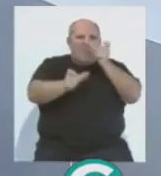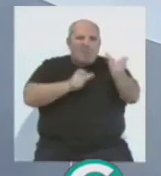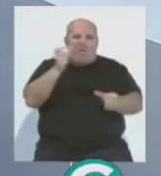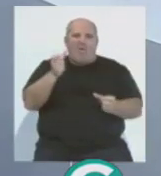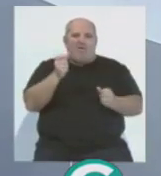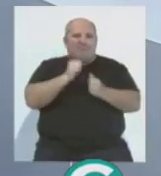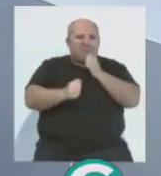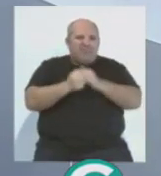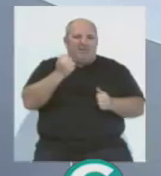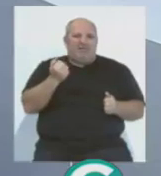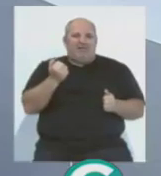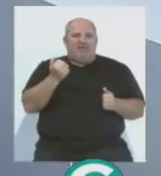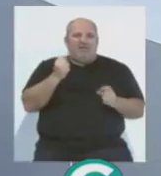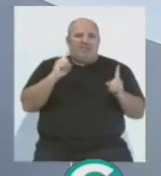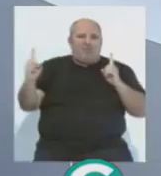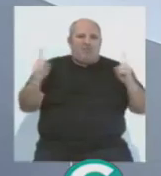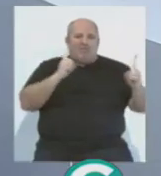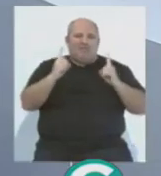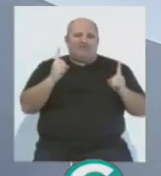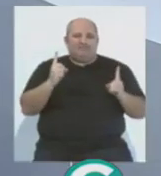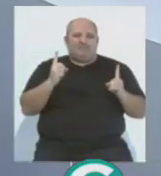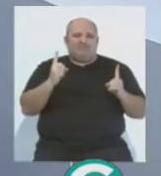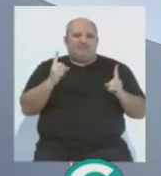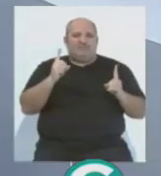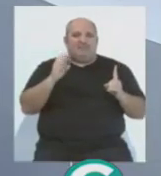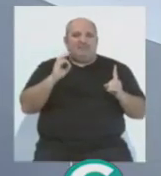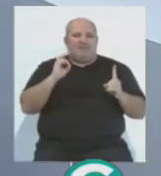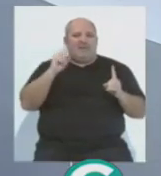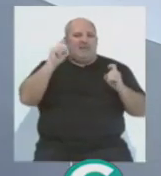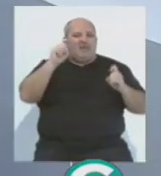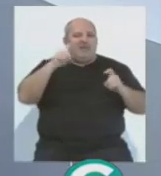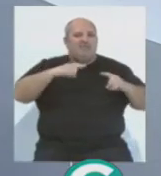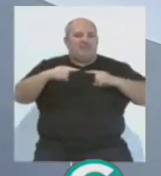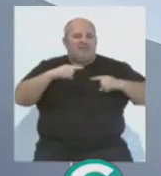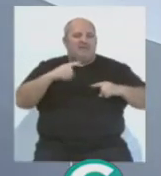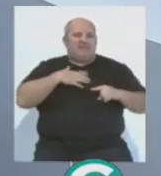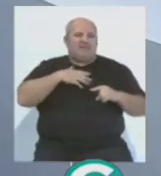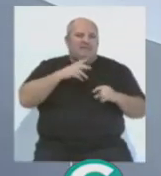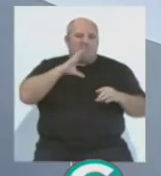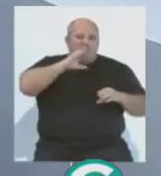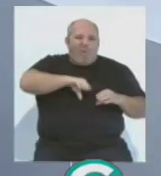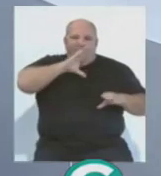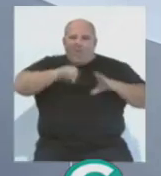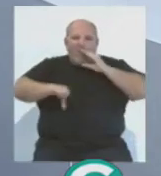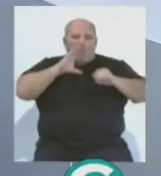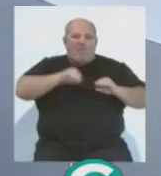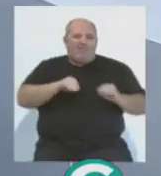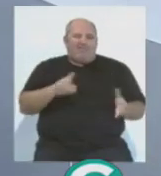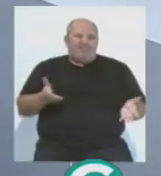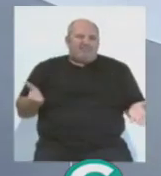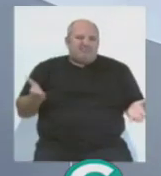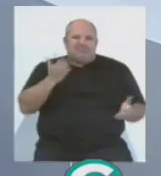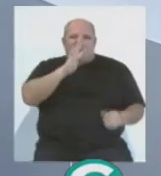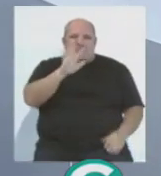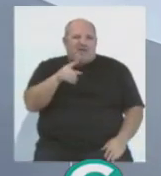del campo, hablando por encima de los educadores, de los entrenadores, de los monitores de cada uno de los